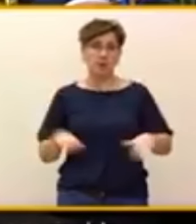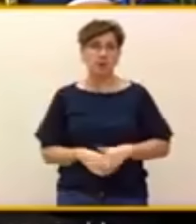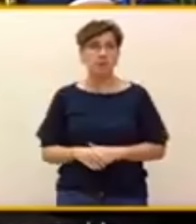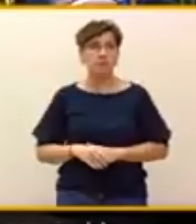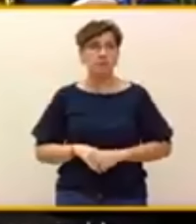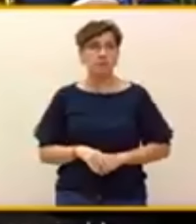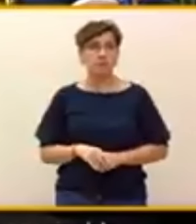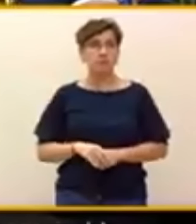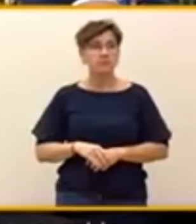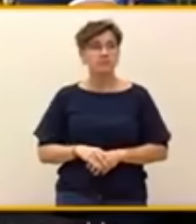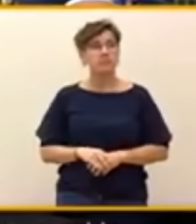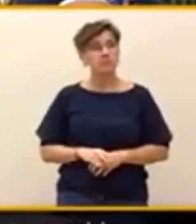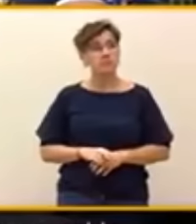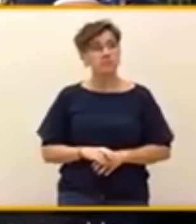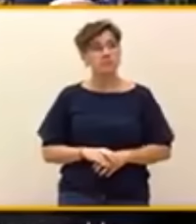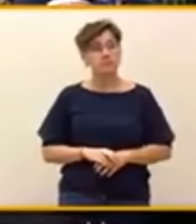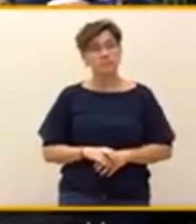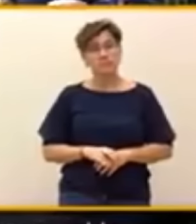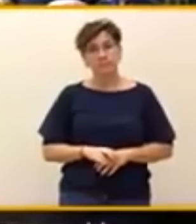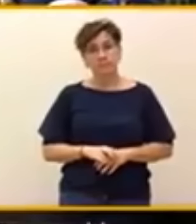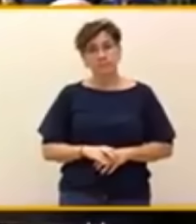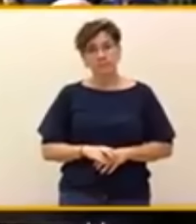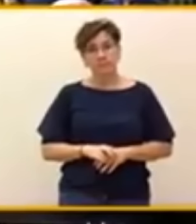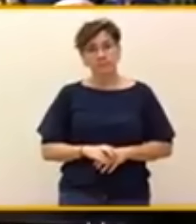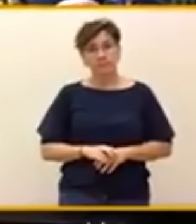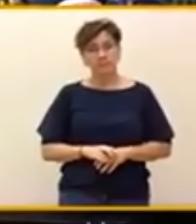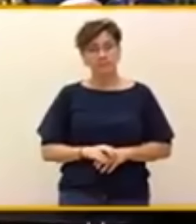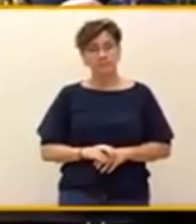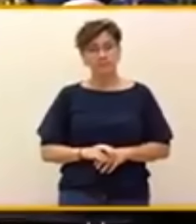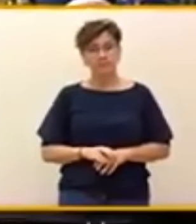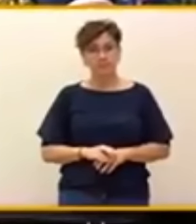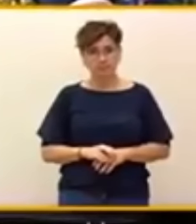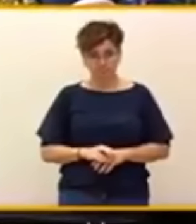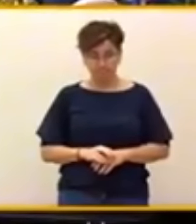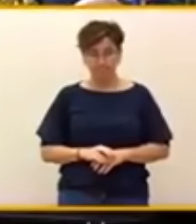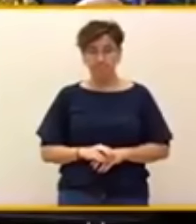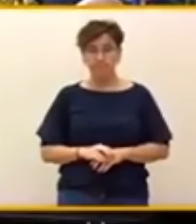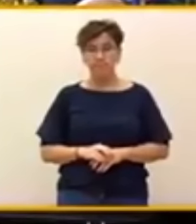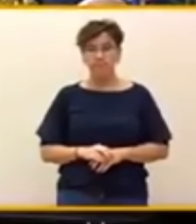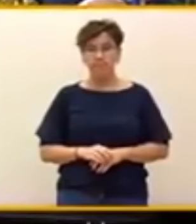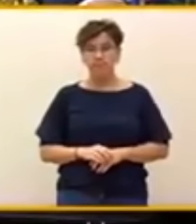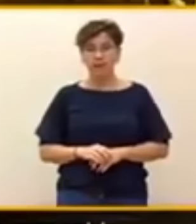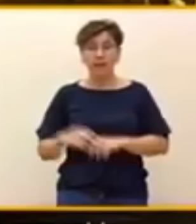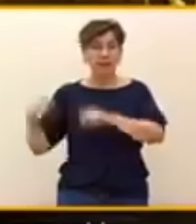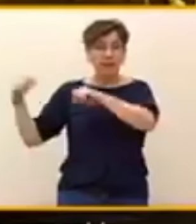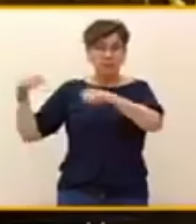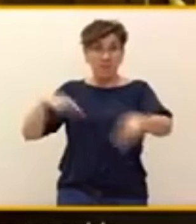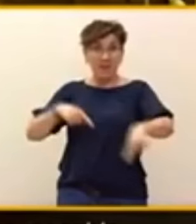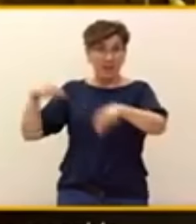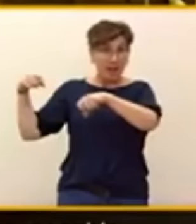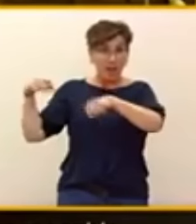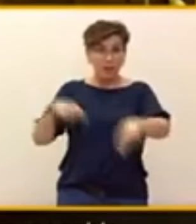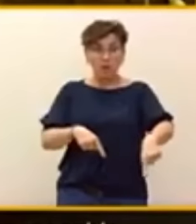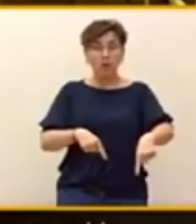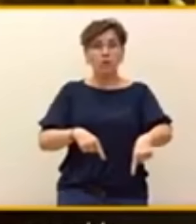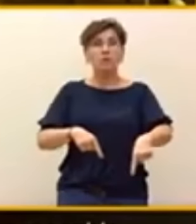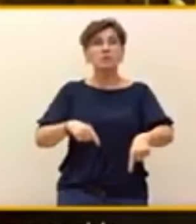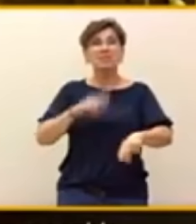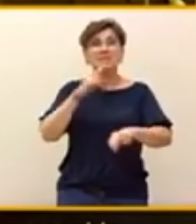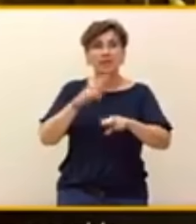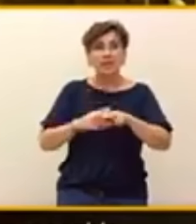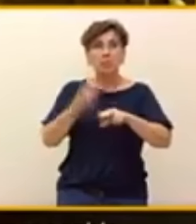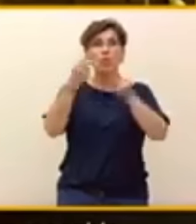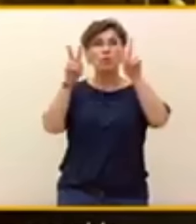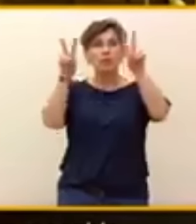Señorías, la inmigración es una cuestión de Estado. La política migratoria la marca el